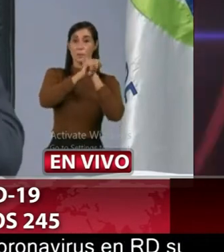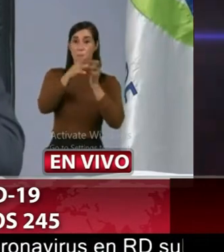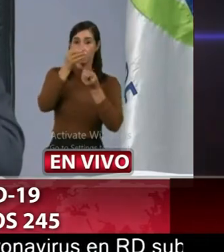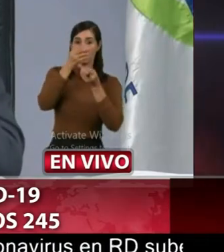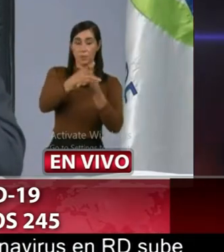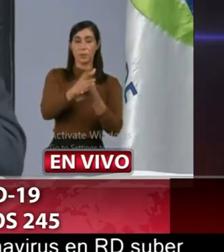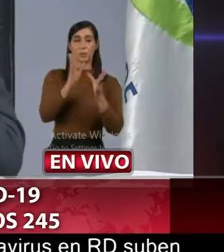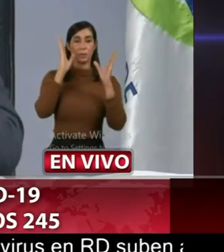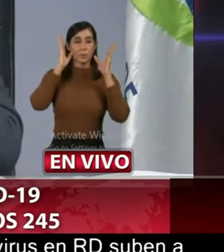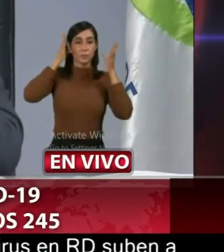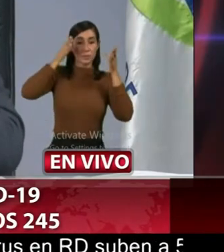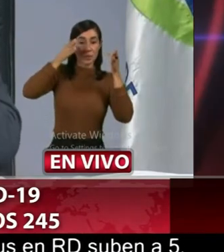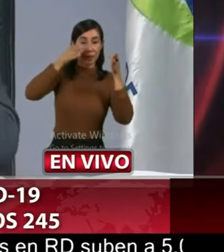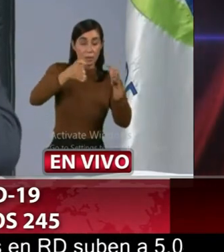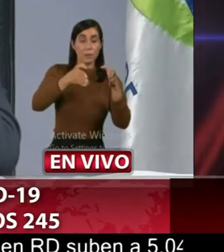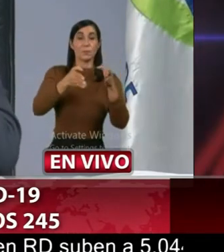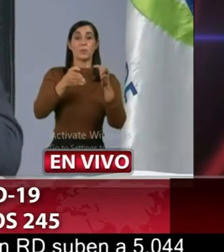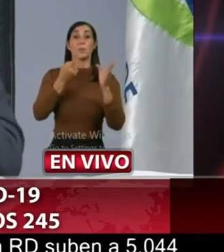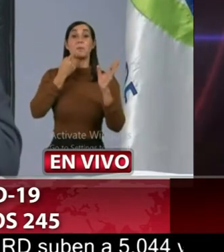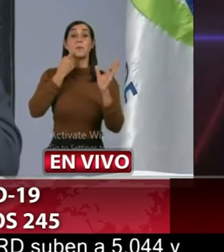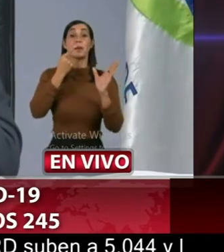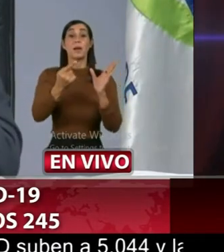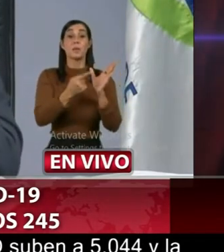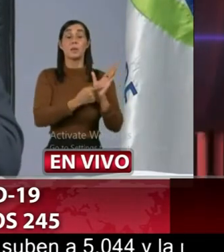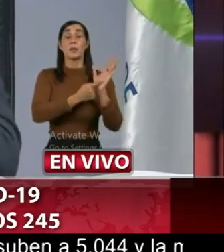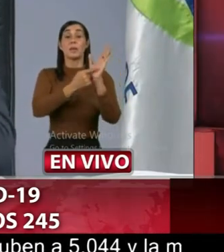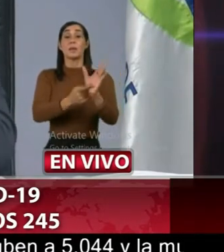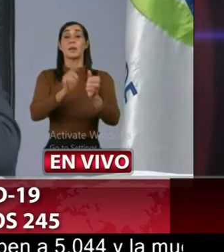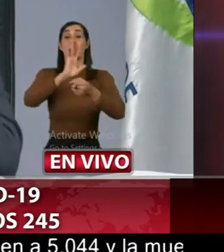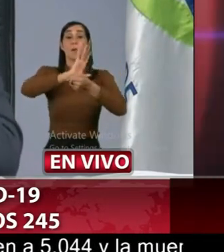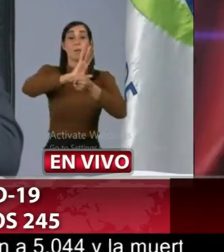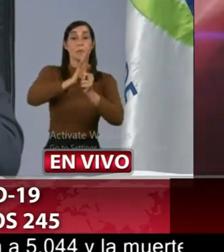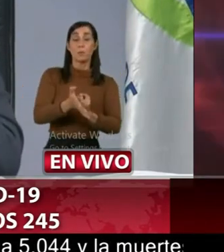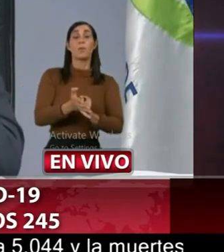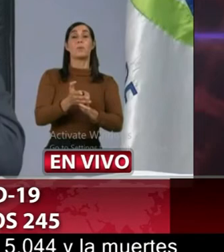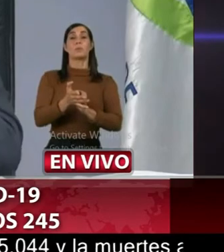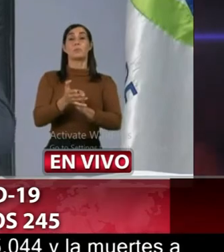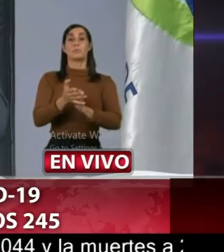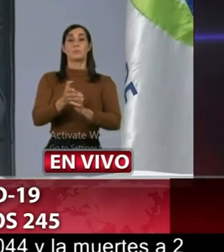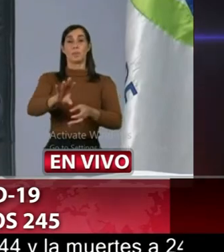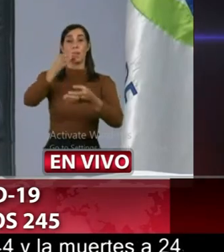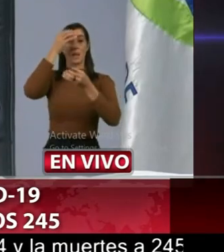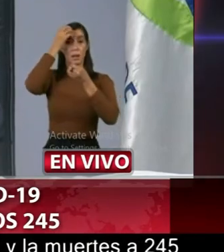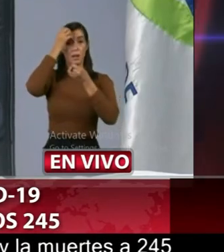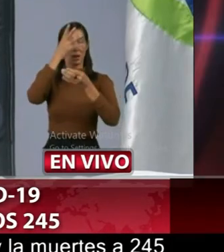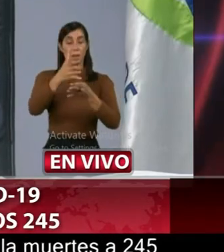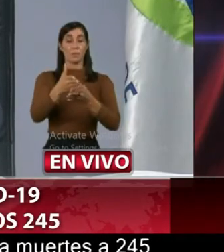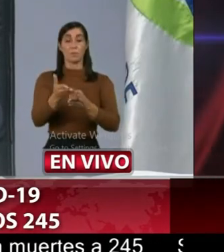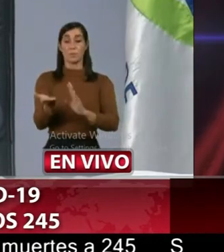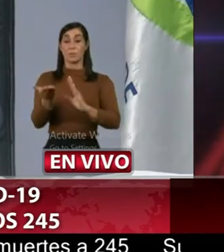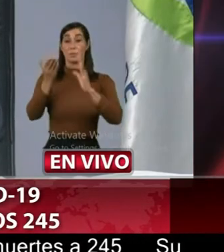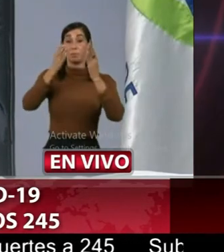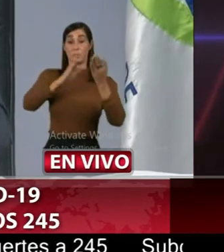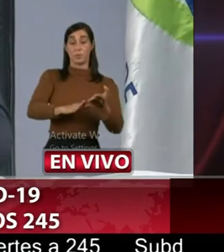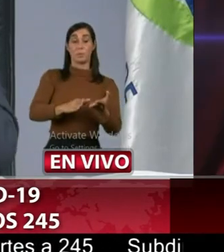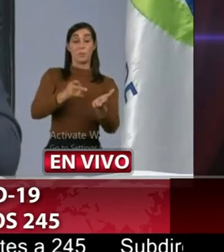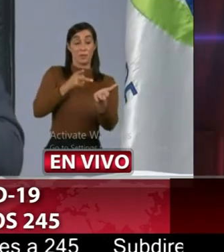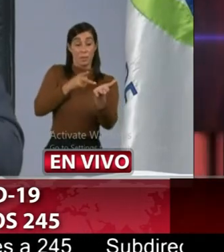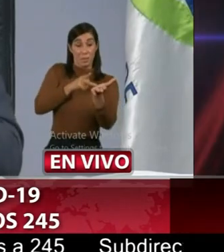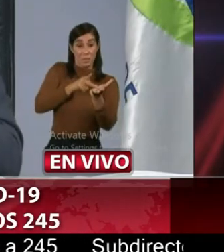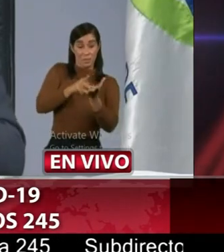para trabajar el COVID 19 y la información es los confirmados